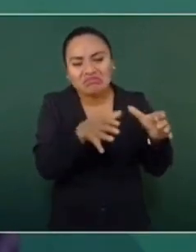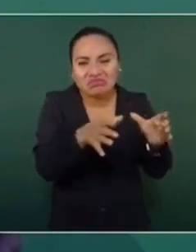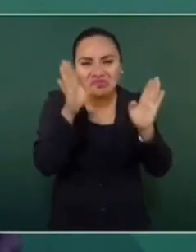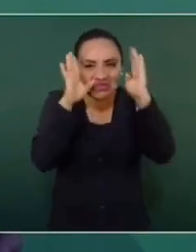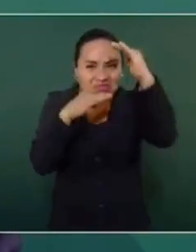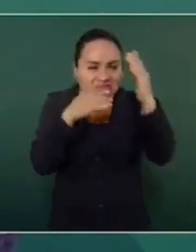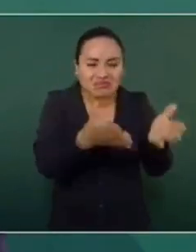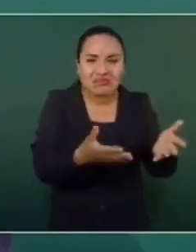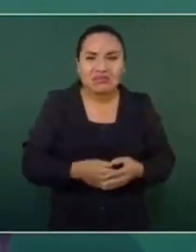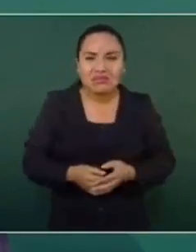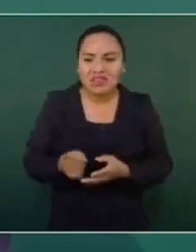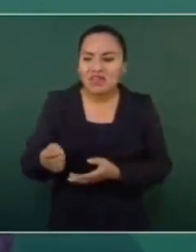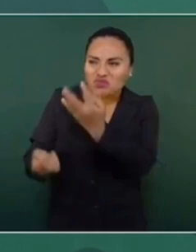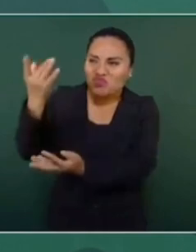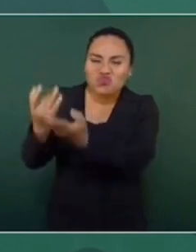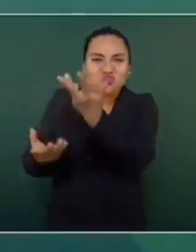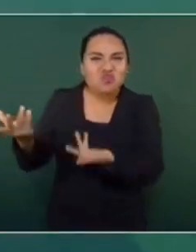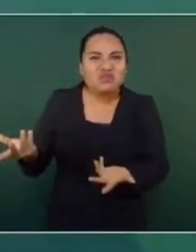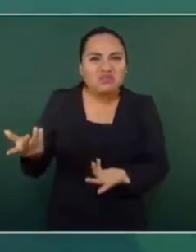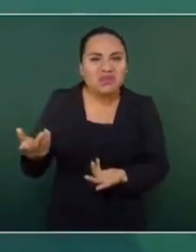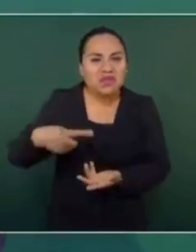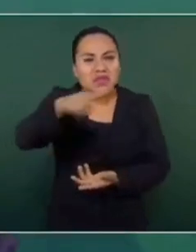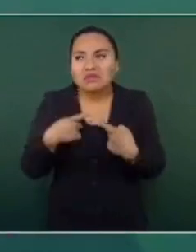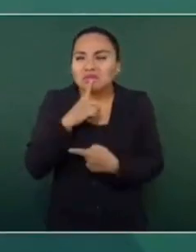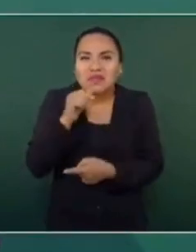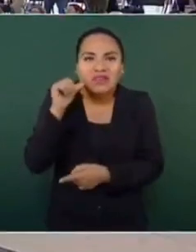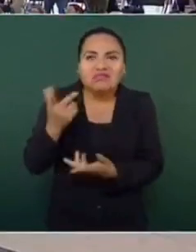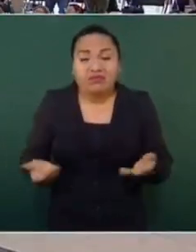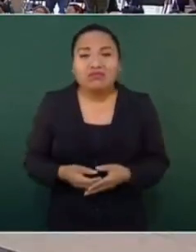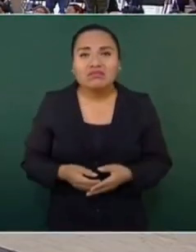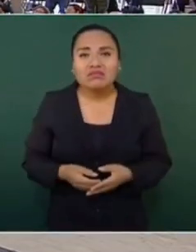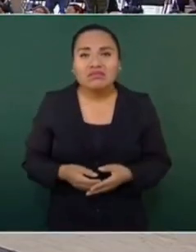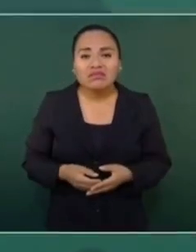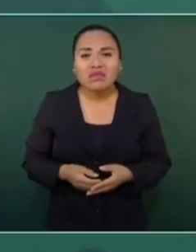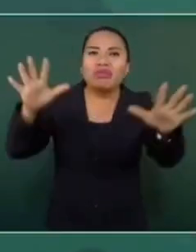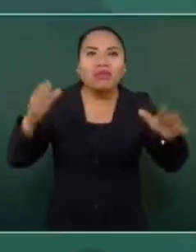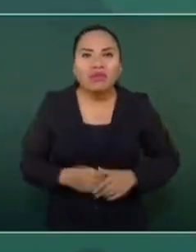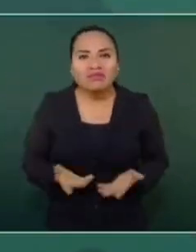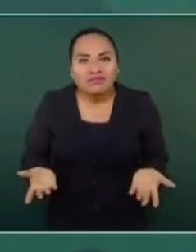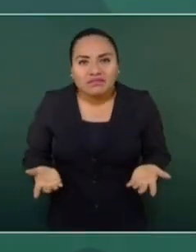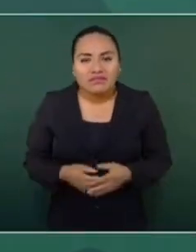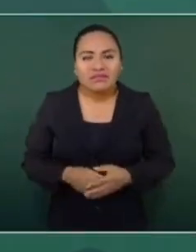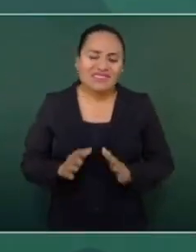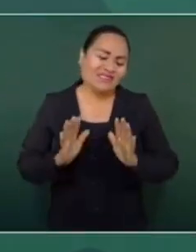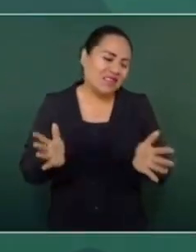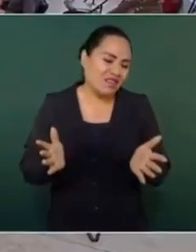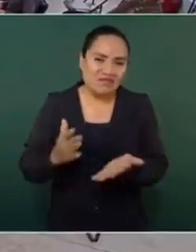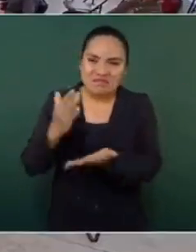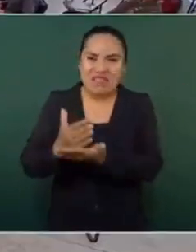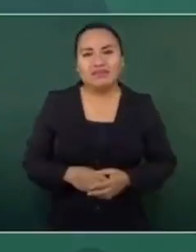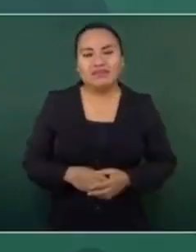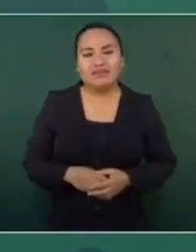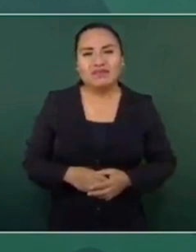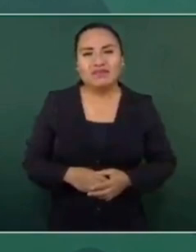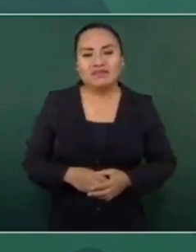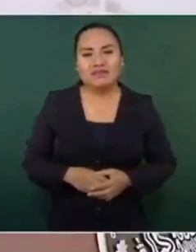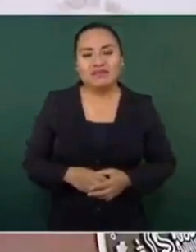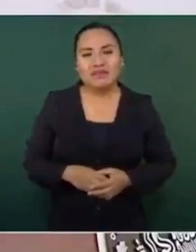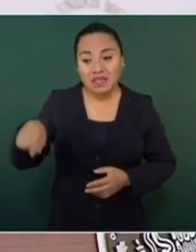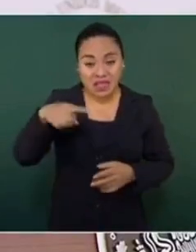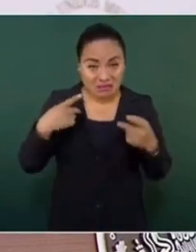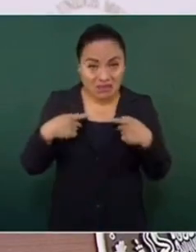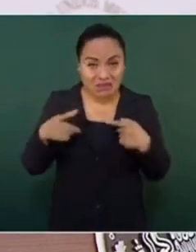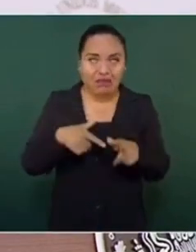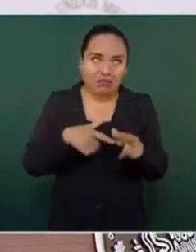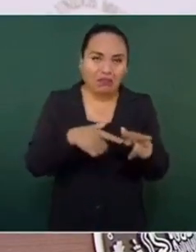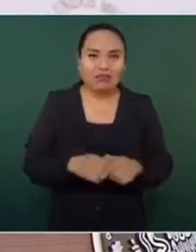quemaron una figura del presidente y nadie dijo nada. Y ahora, un escándalo. Ya, basta de hipocresía. Y que no olviden lo que